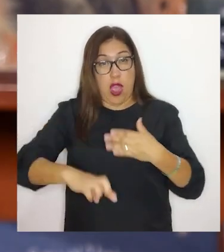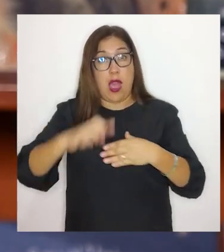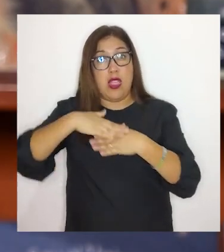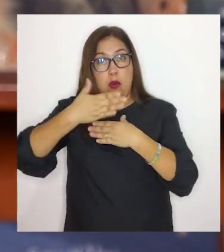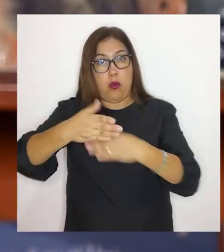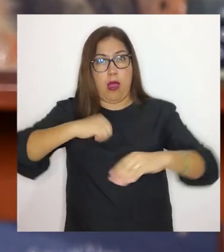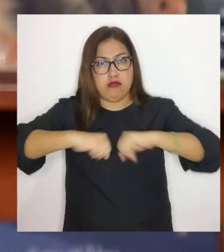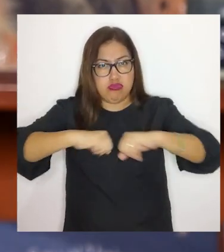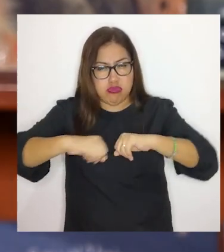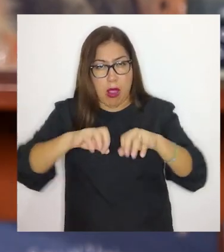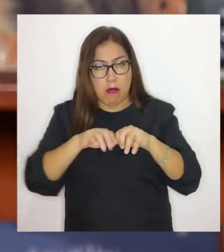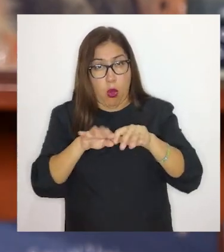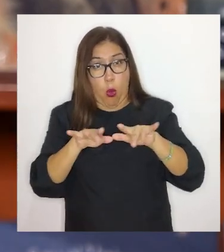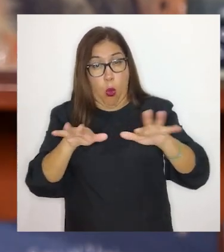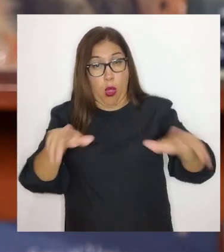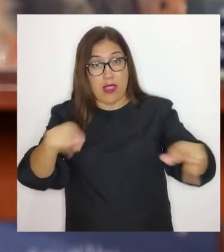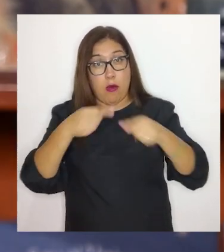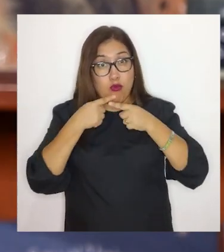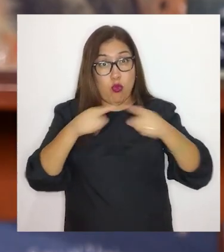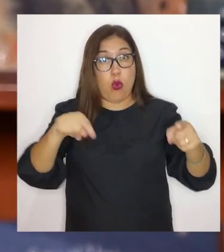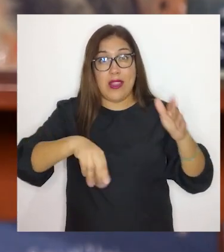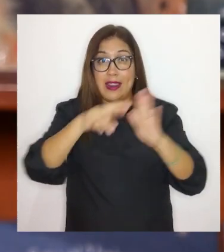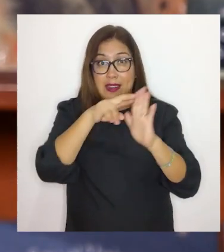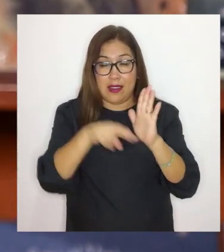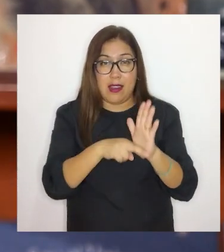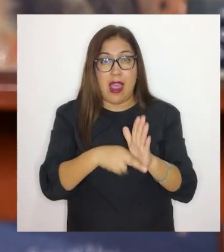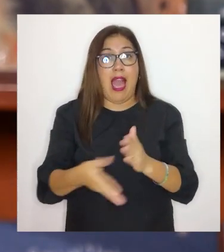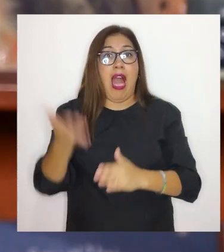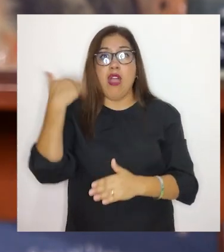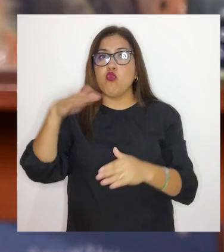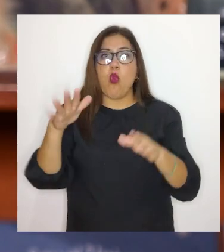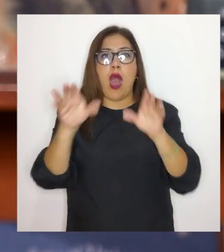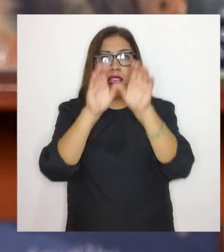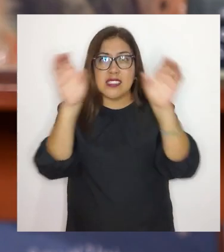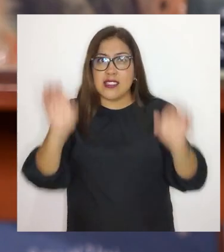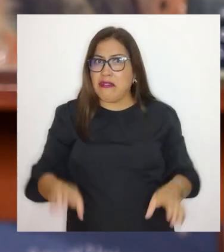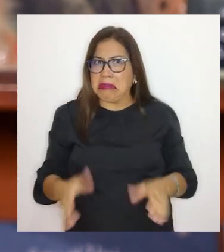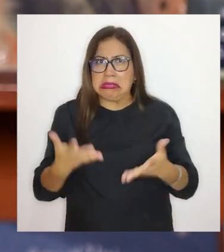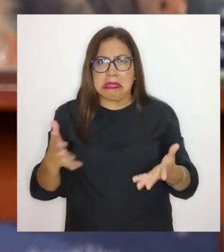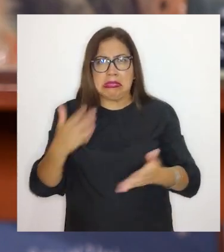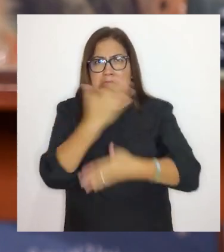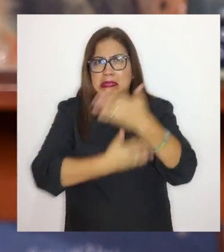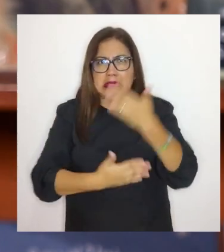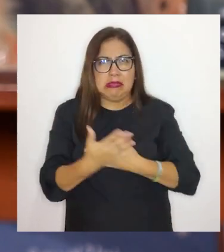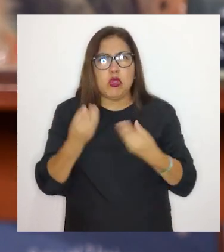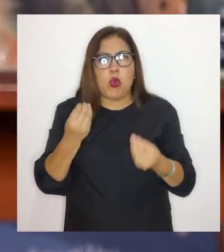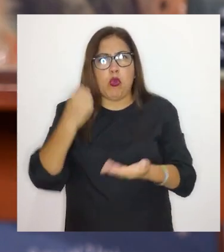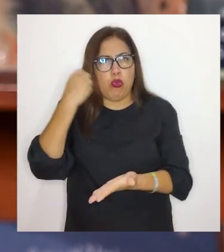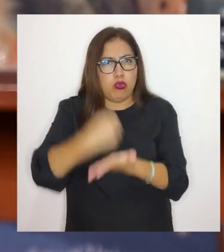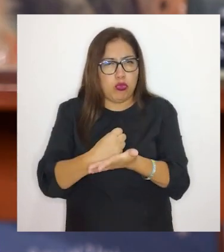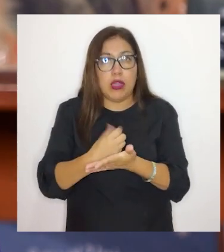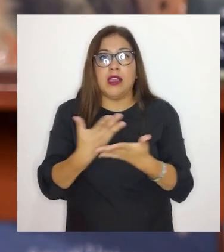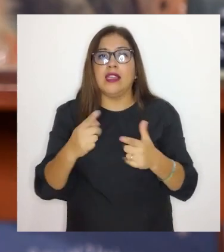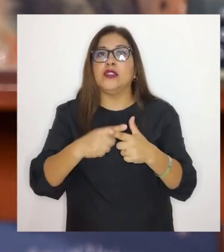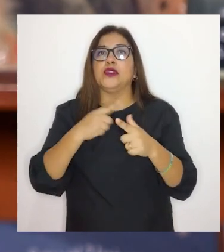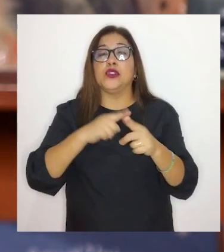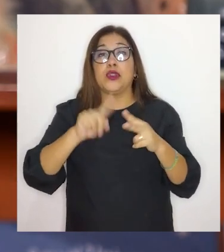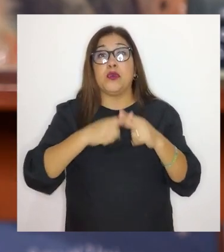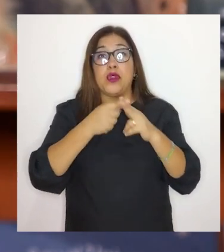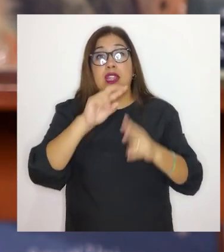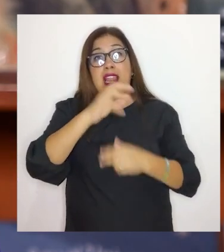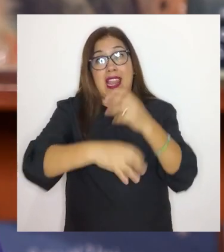los requisitos, y en ese momento todavía no había la certificación para certificar. Actualmente, a partir del año